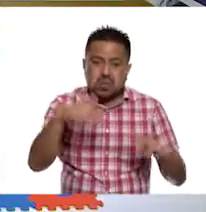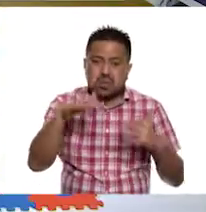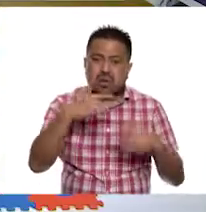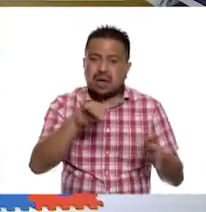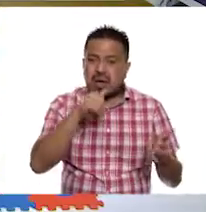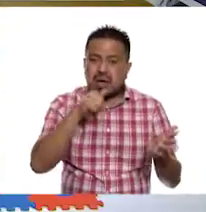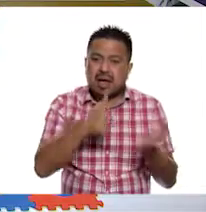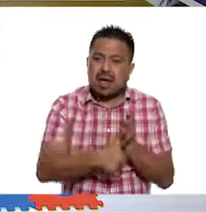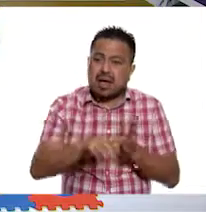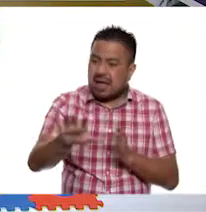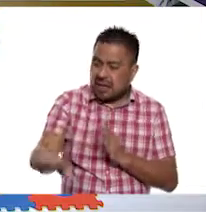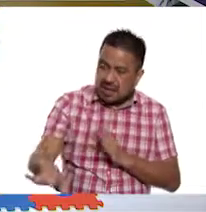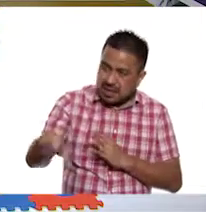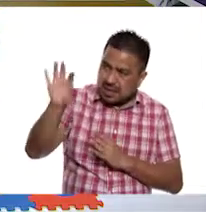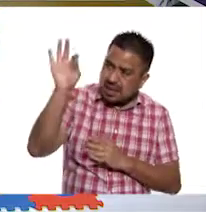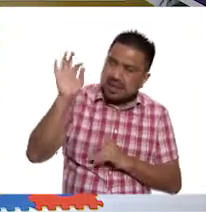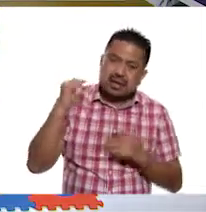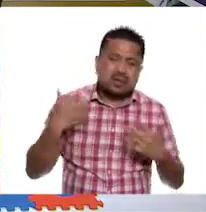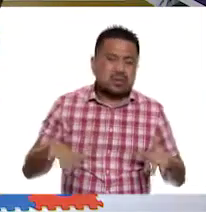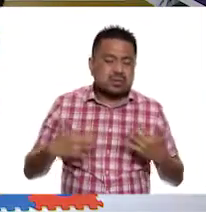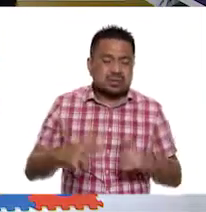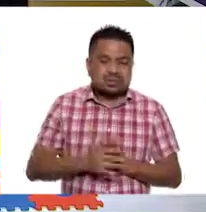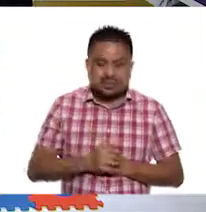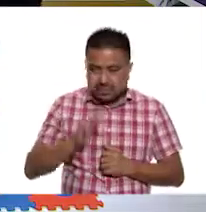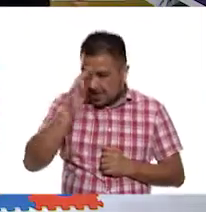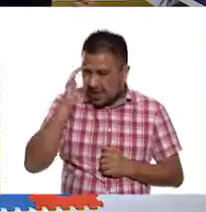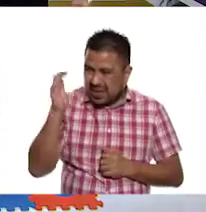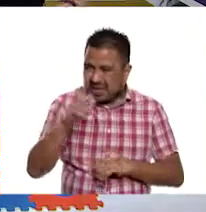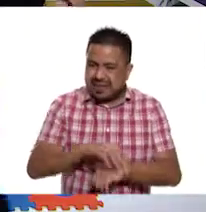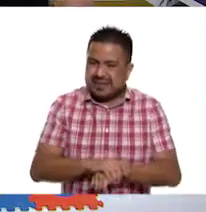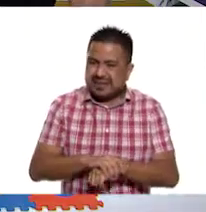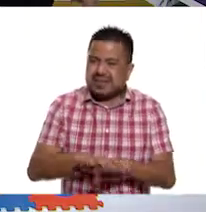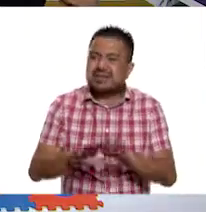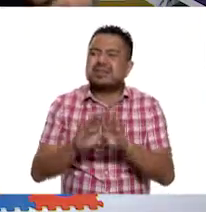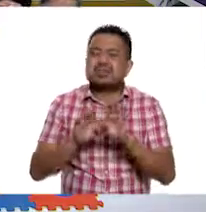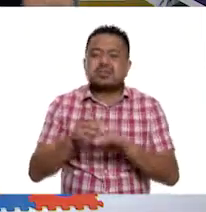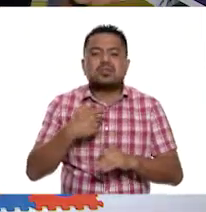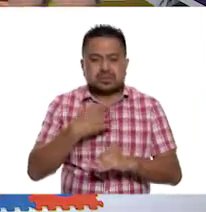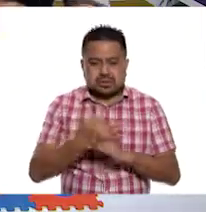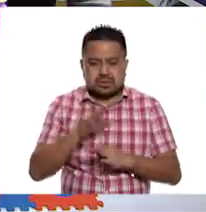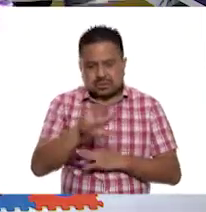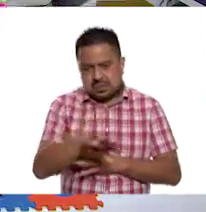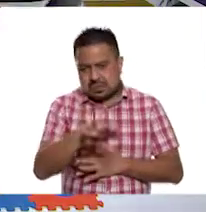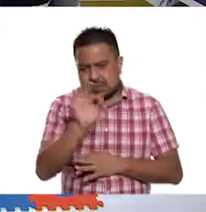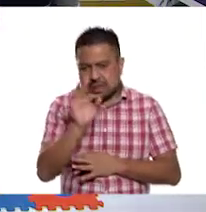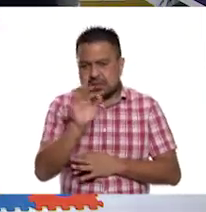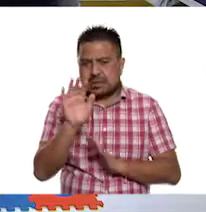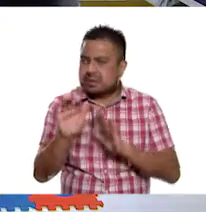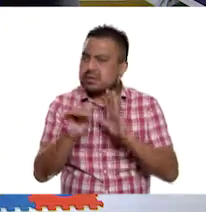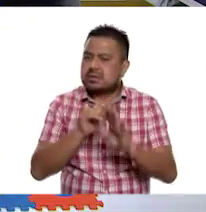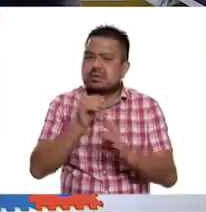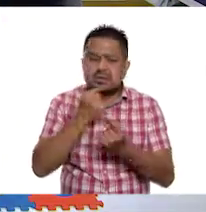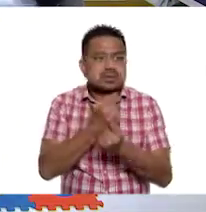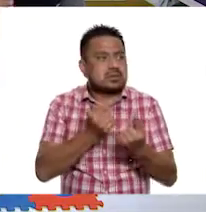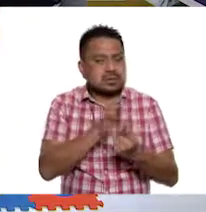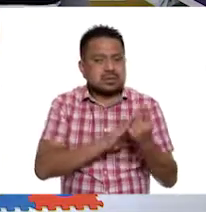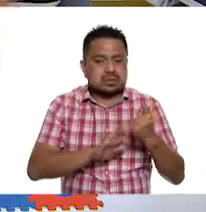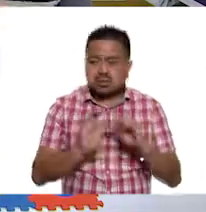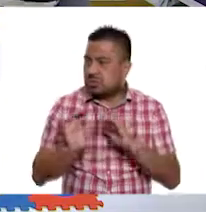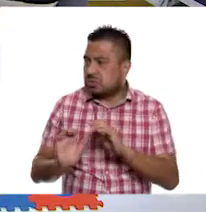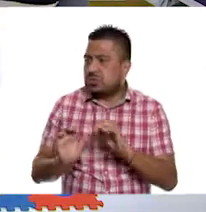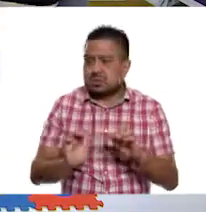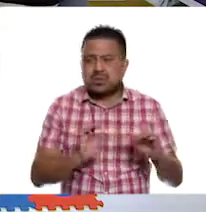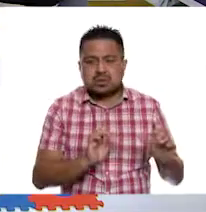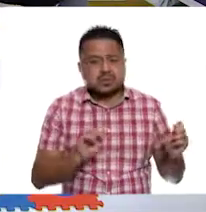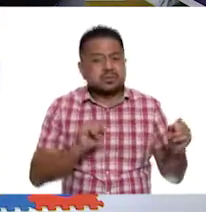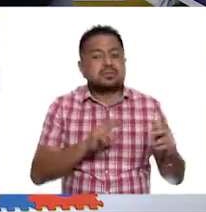está. Mira a nuestro amiguito. Sí. Hola, amiguito. ¿Cómo estás? Voy a tomar el mensaje que te mandan las niñas y los niños con cuidado. Muy bien.